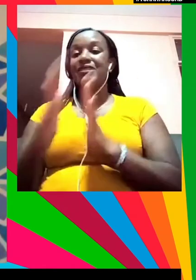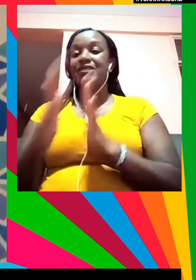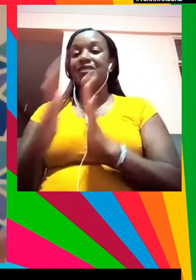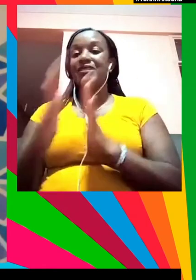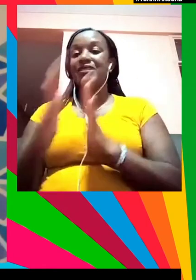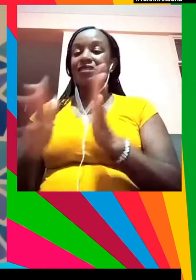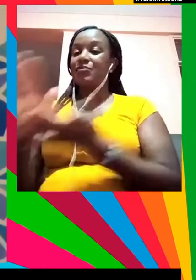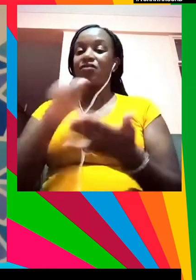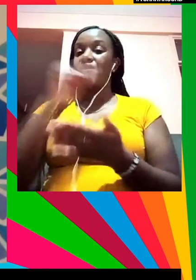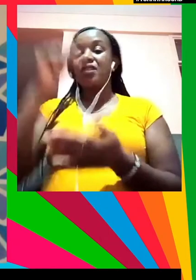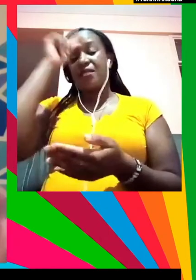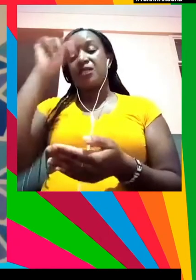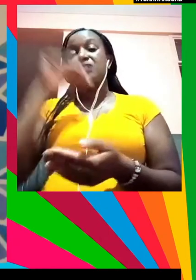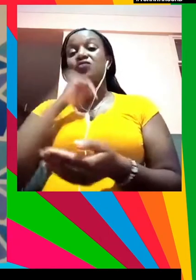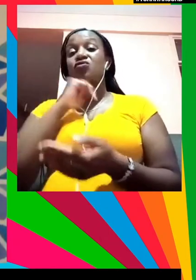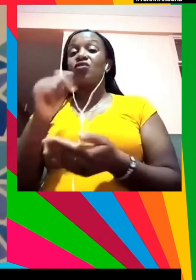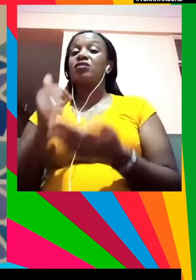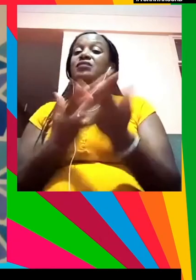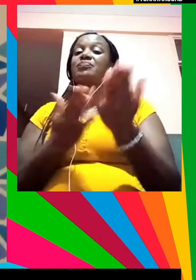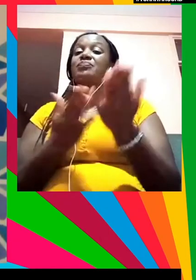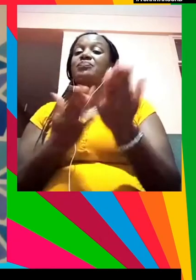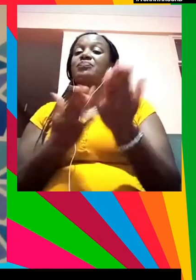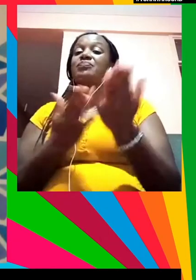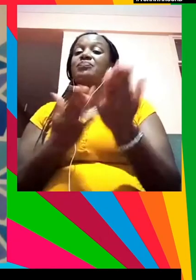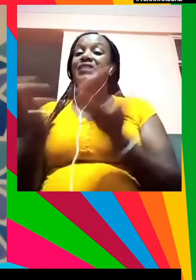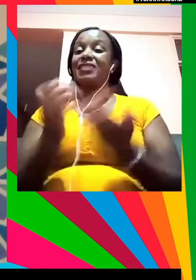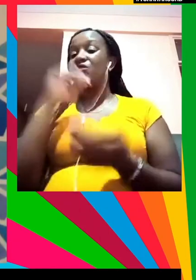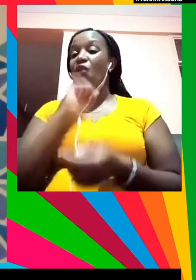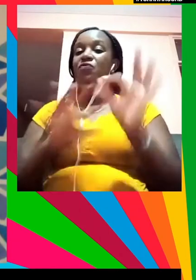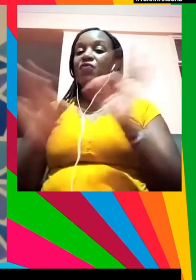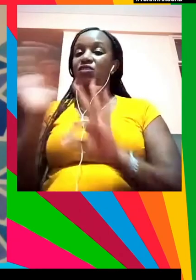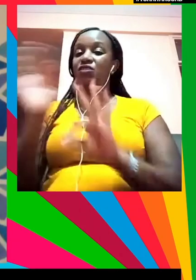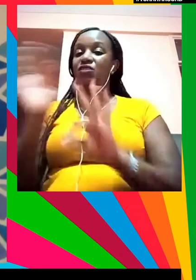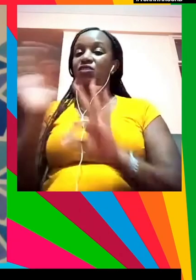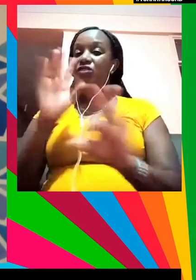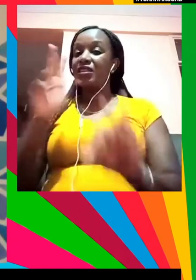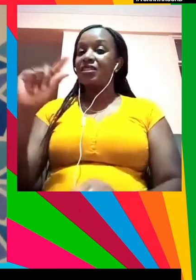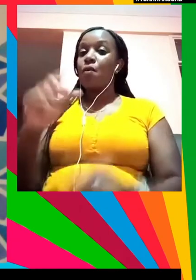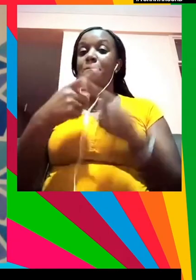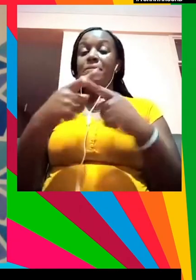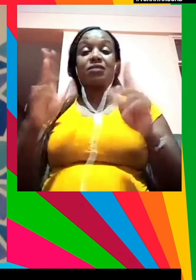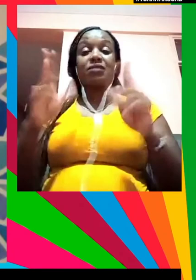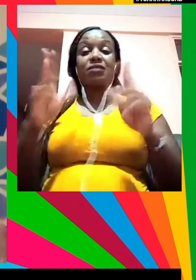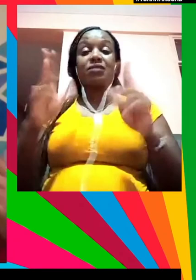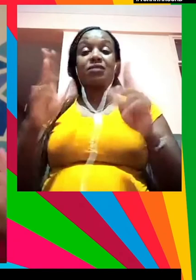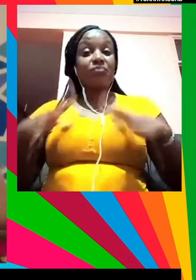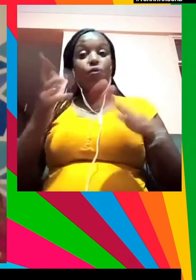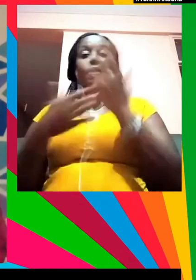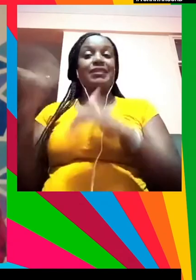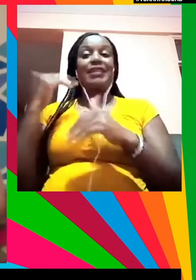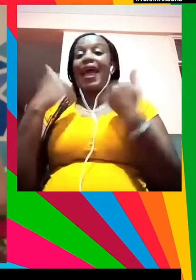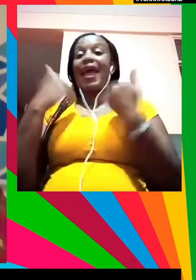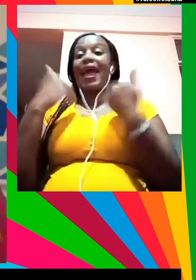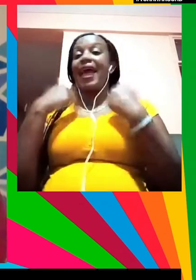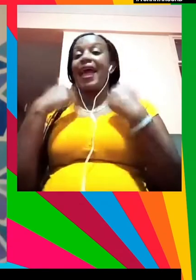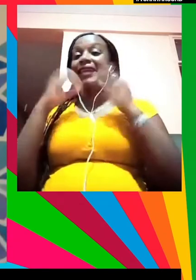ni siquiera las antiguas ONGs son las personas que en el pasado no tenían nada que hacer o no tenían